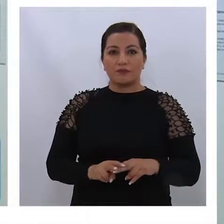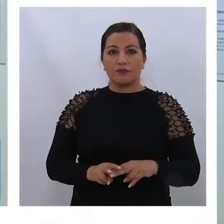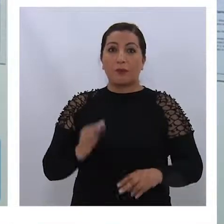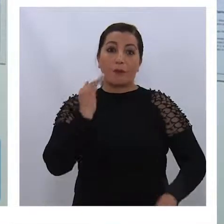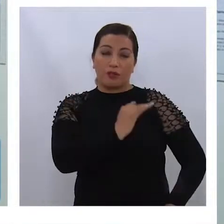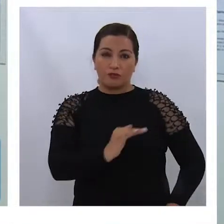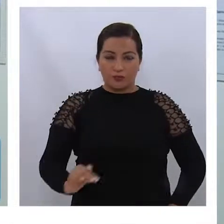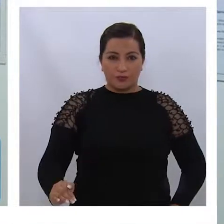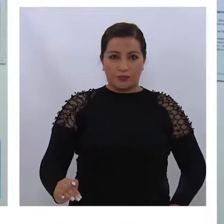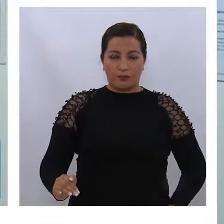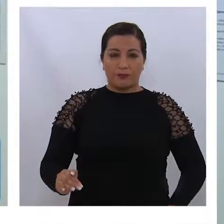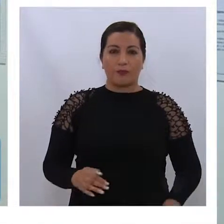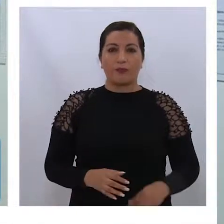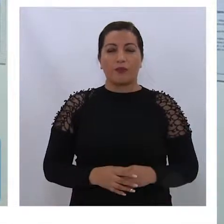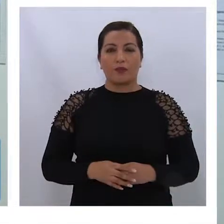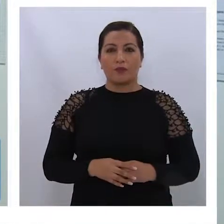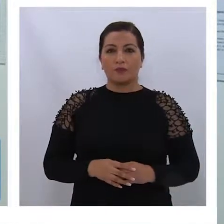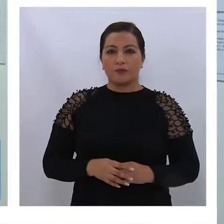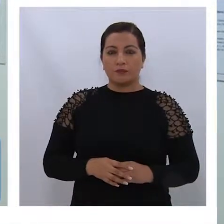los niños.